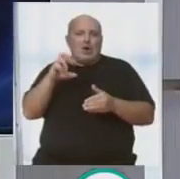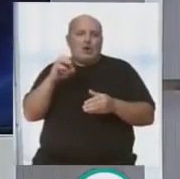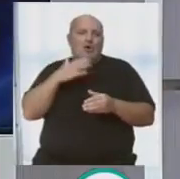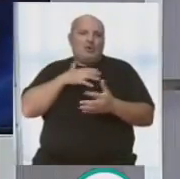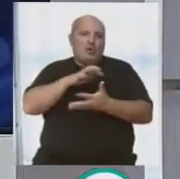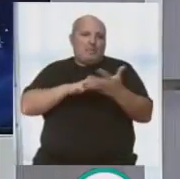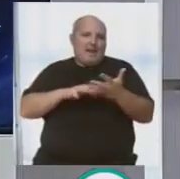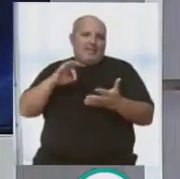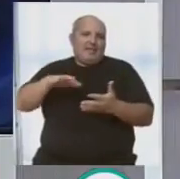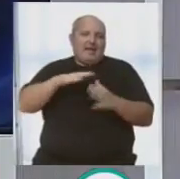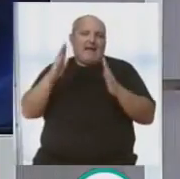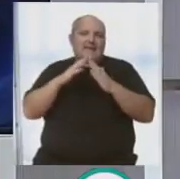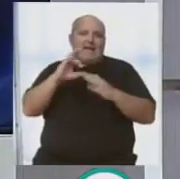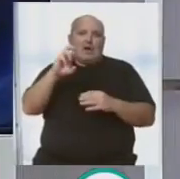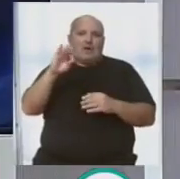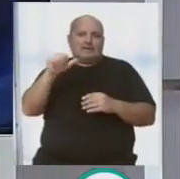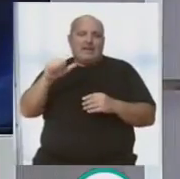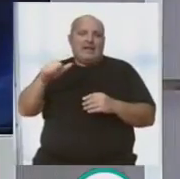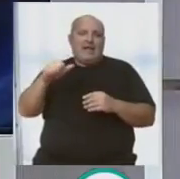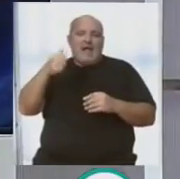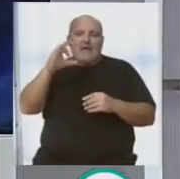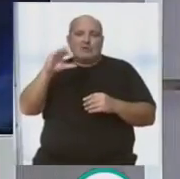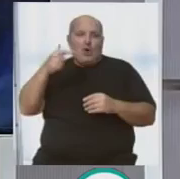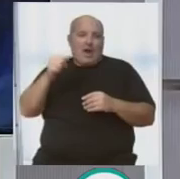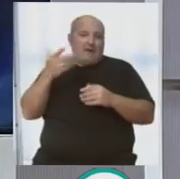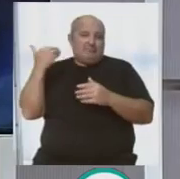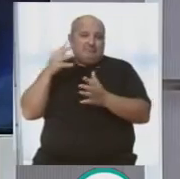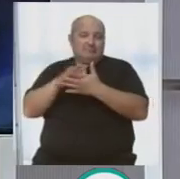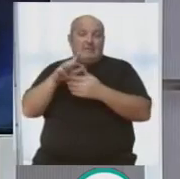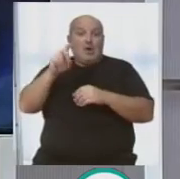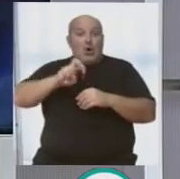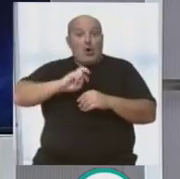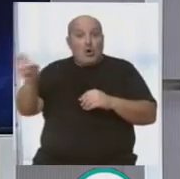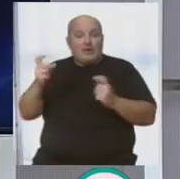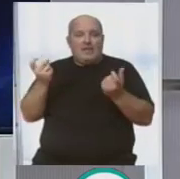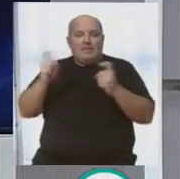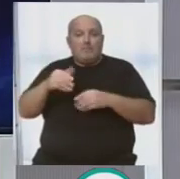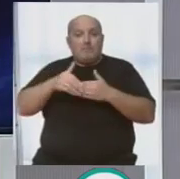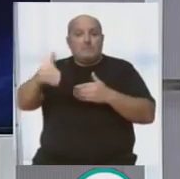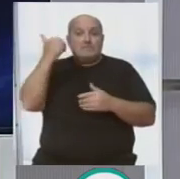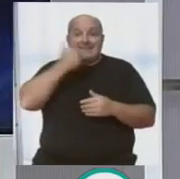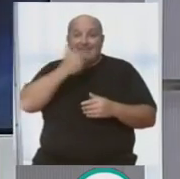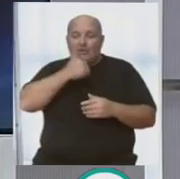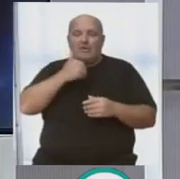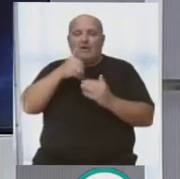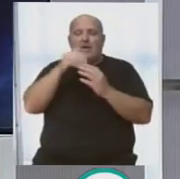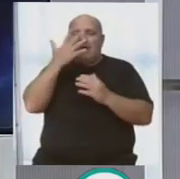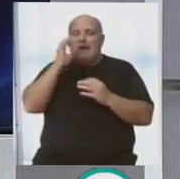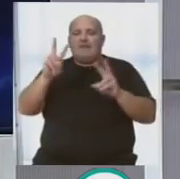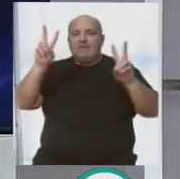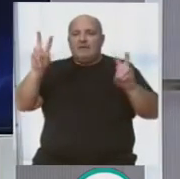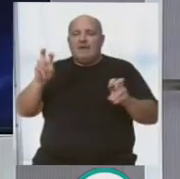coplas en la Casa del Corista de Ascoga. Otra cita importantísima el próximo sábado con el Carnaval